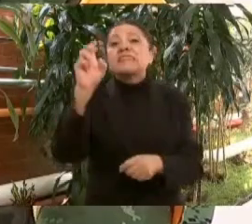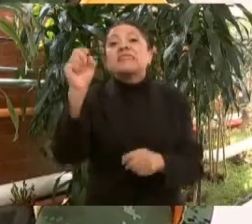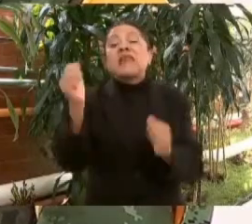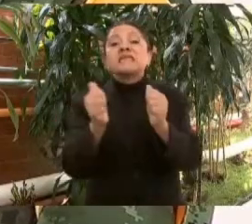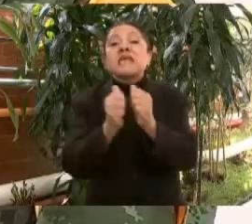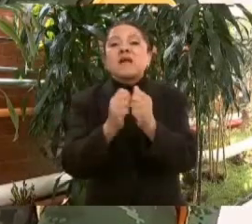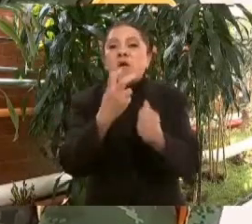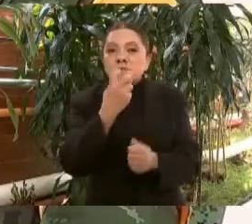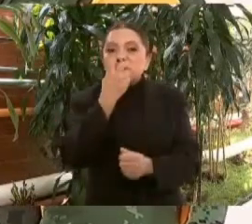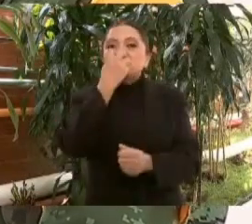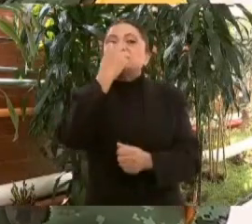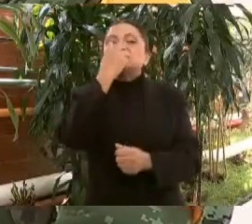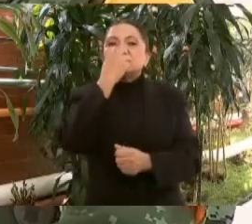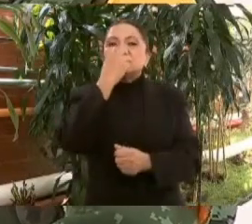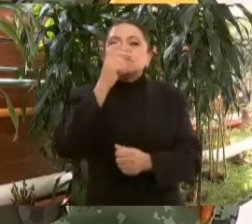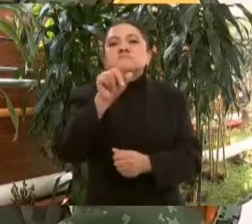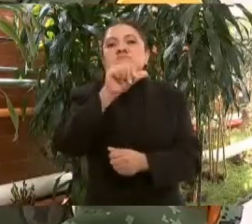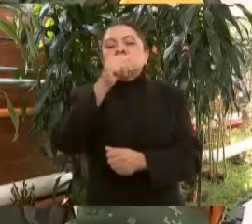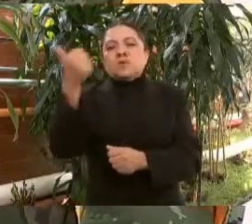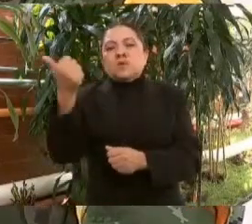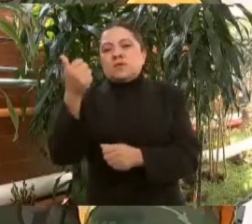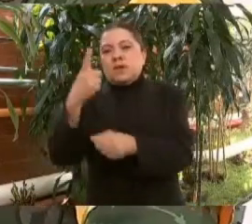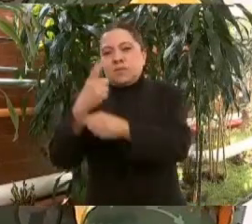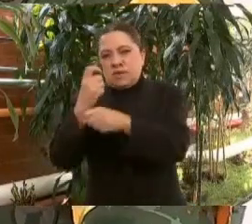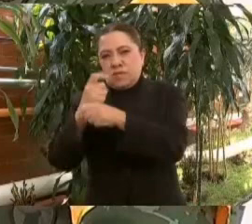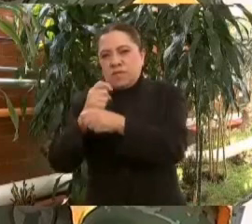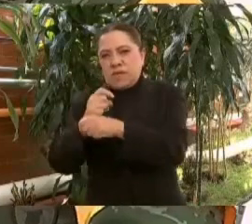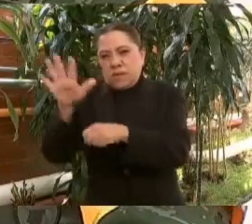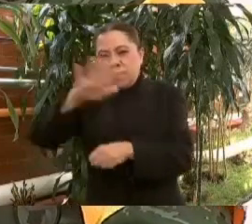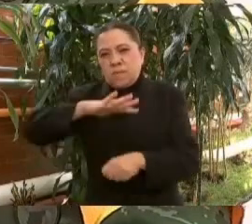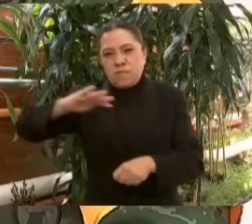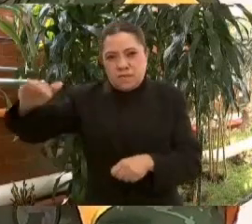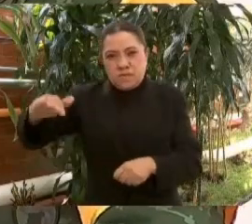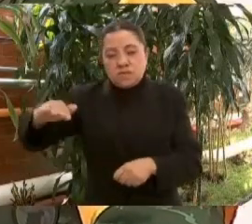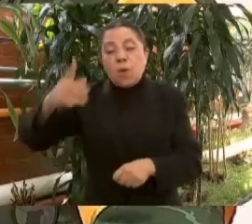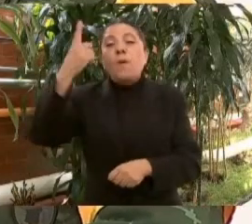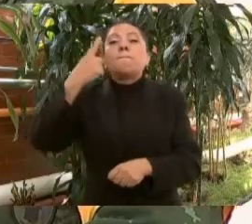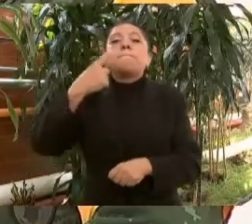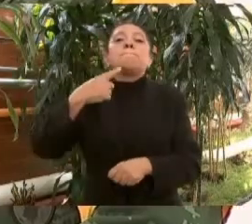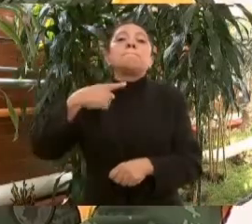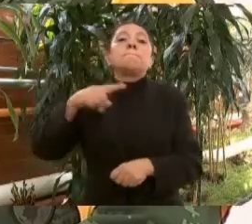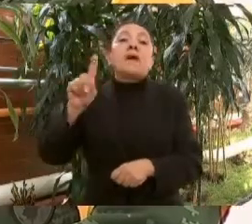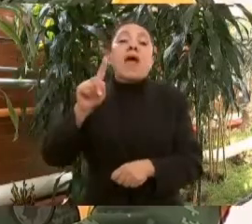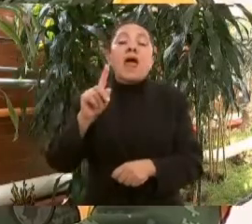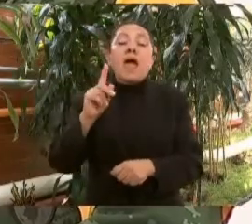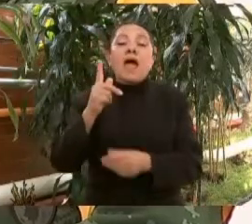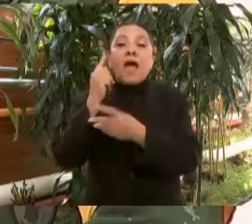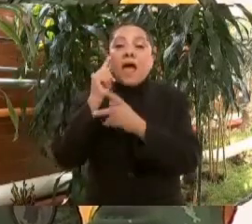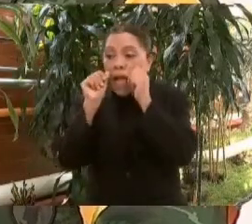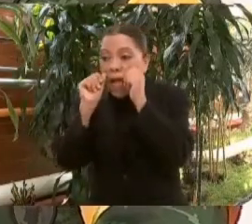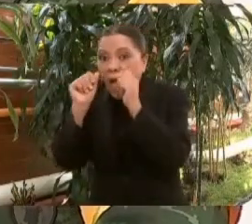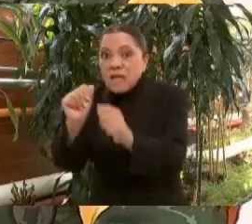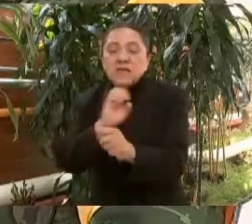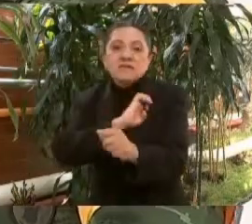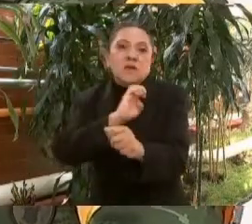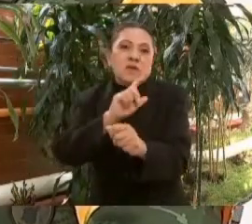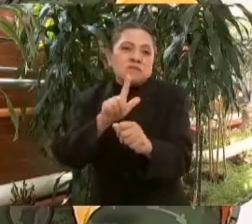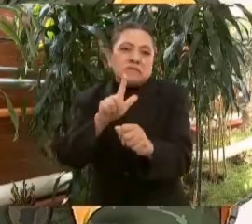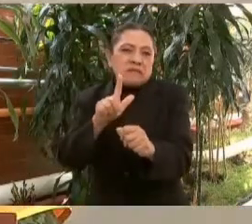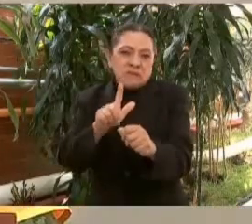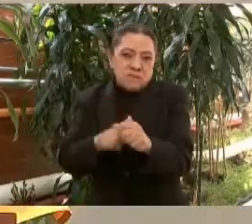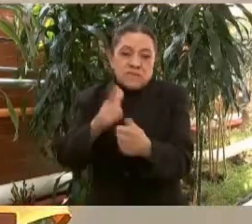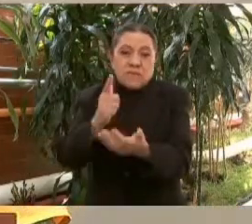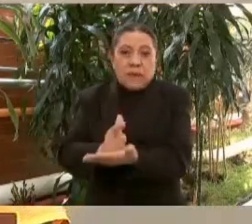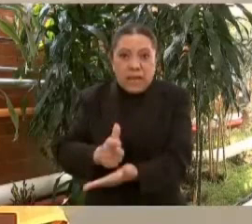piso para terapia intensiva y 40 de hospitalización en el segundo piso. Los soldados de Tierra